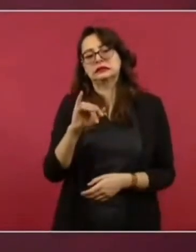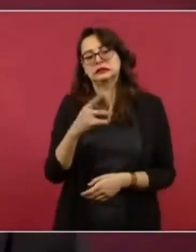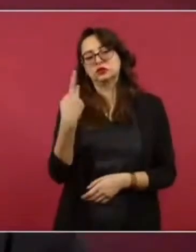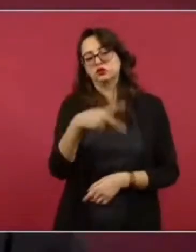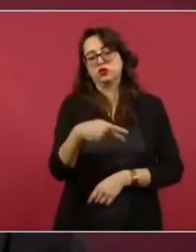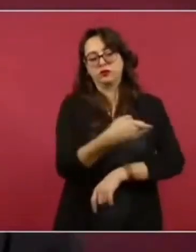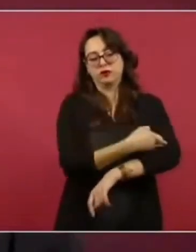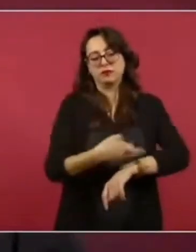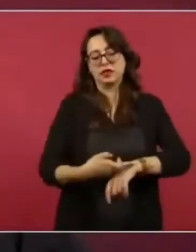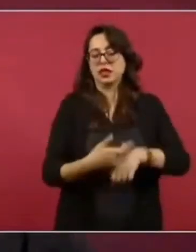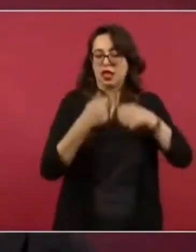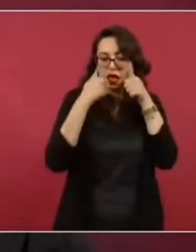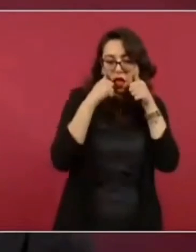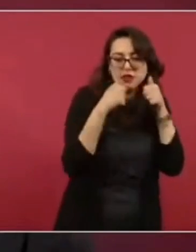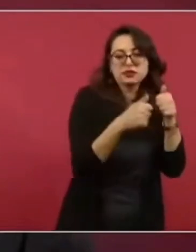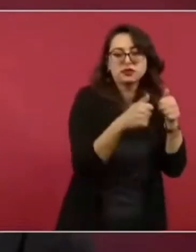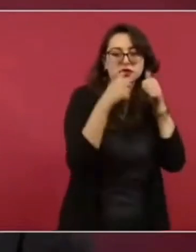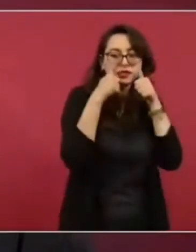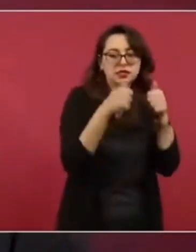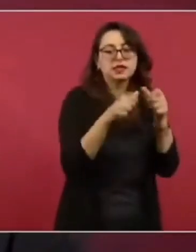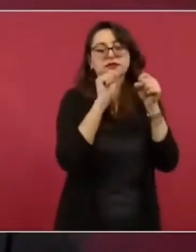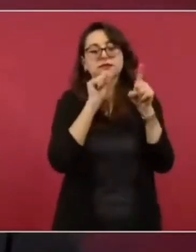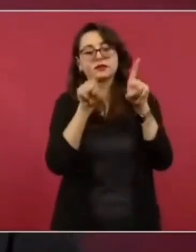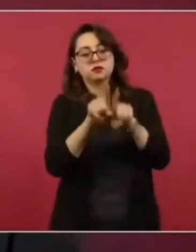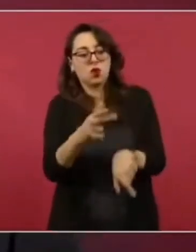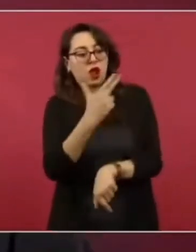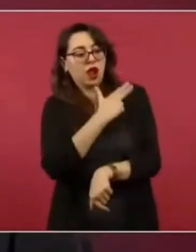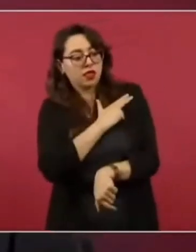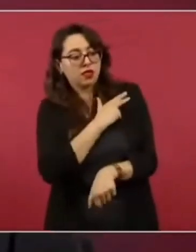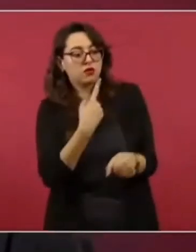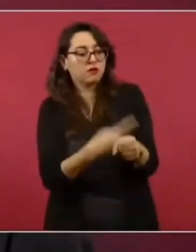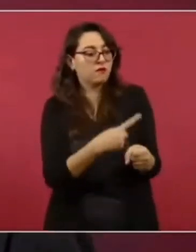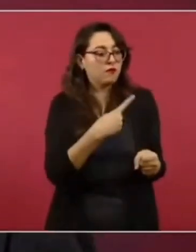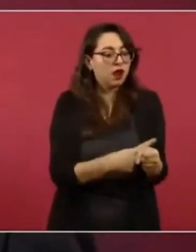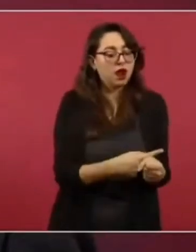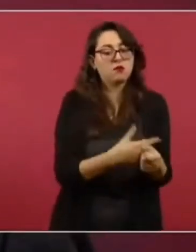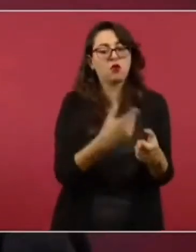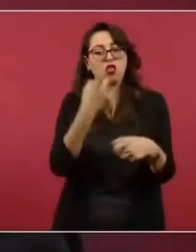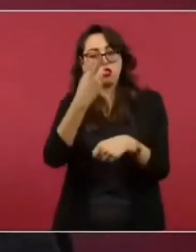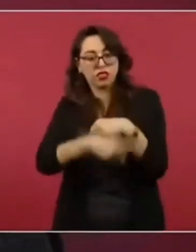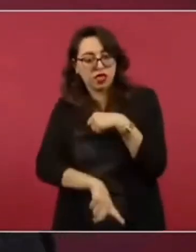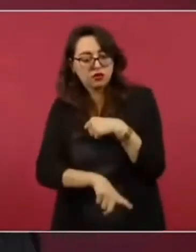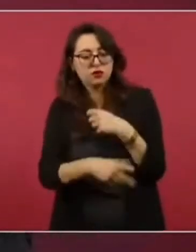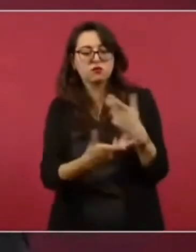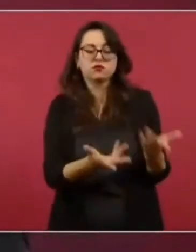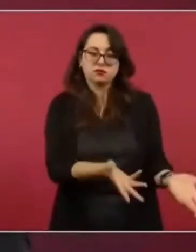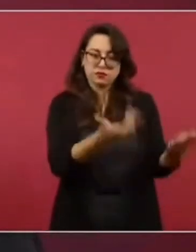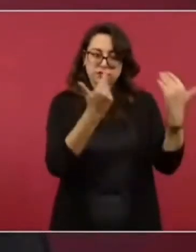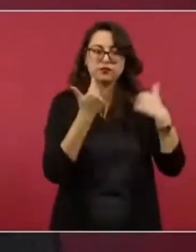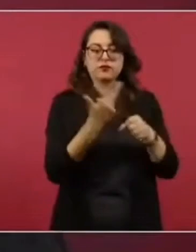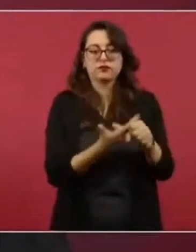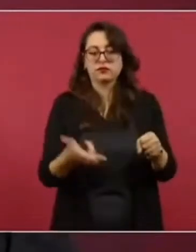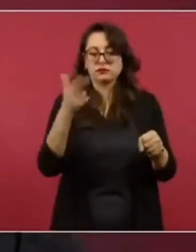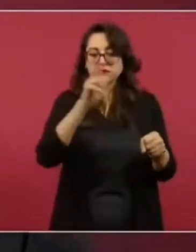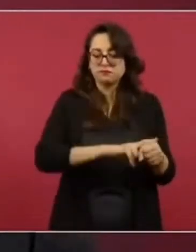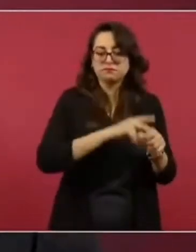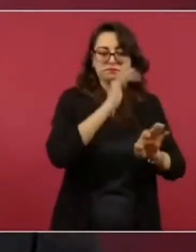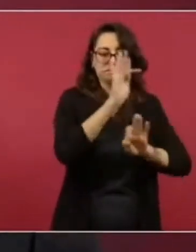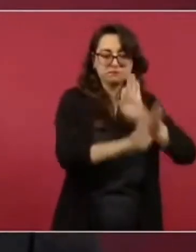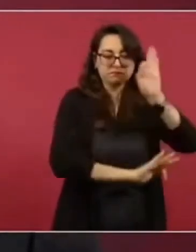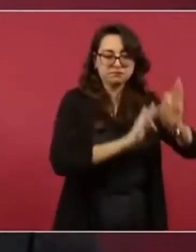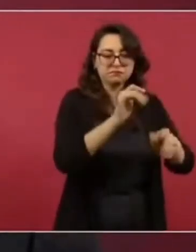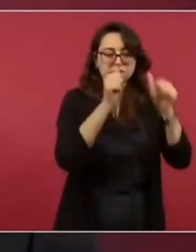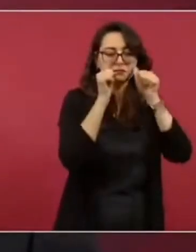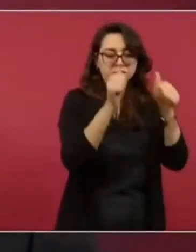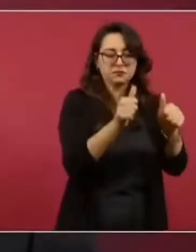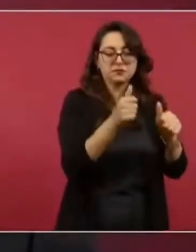resultaron con lesiones, han sido atendidos en los hospitales de sector salud, tanto estatal